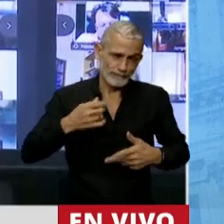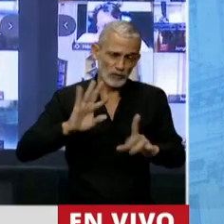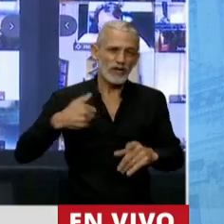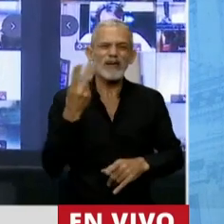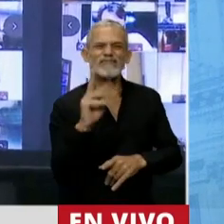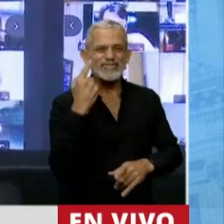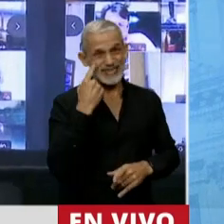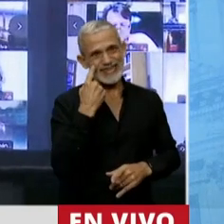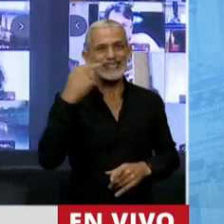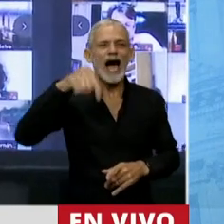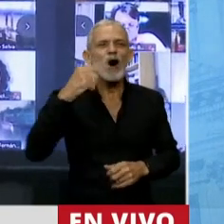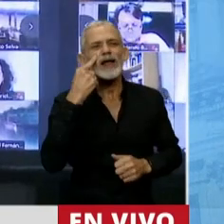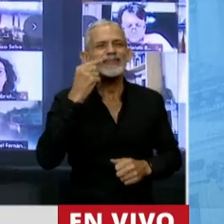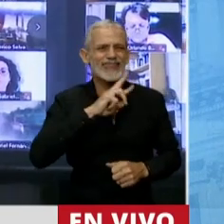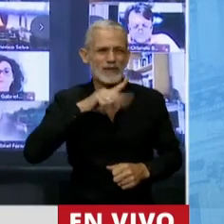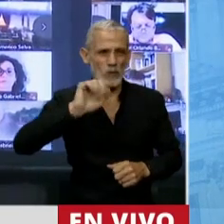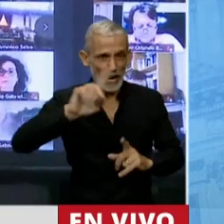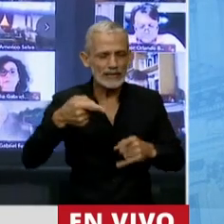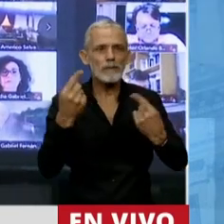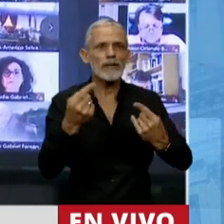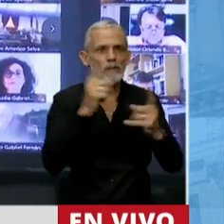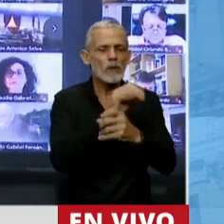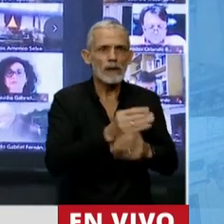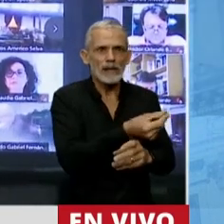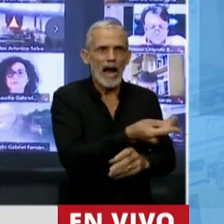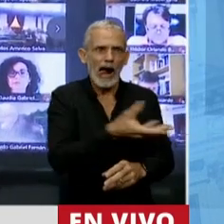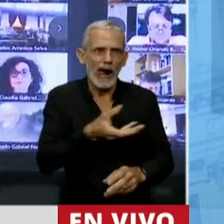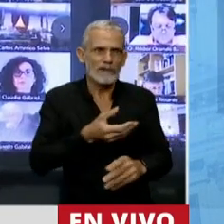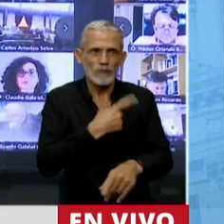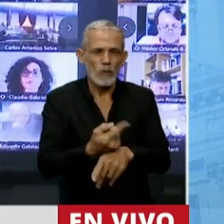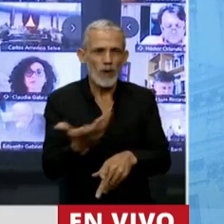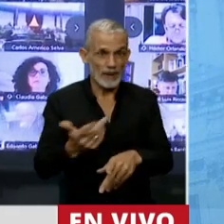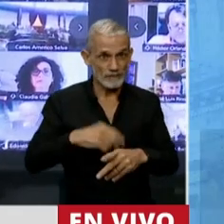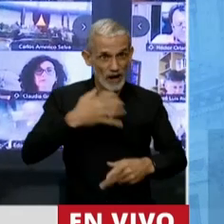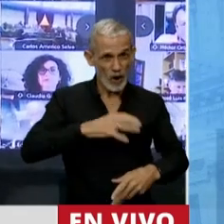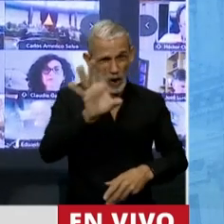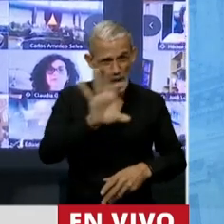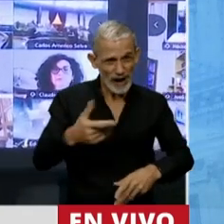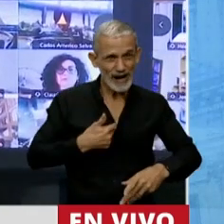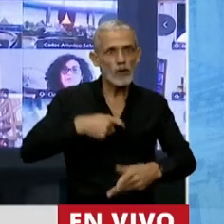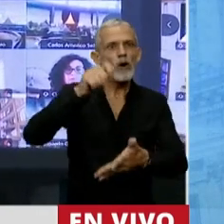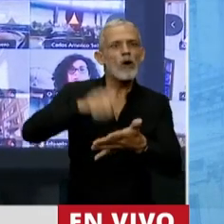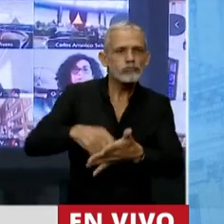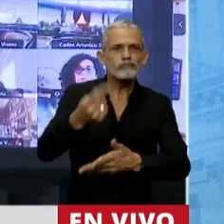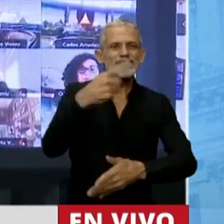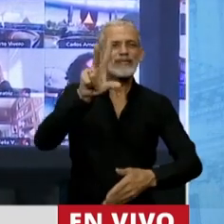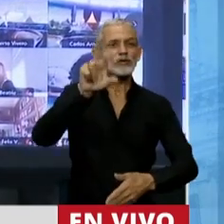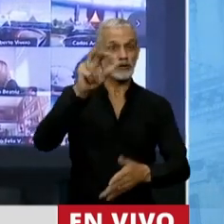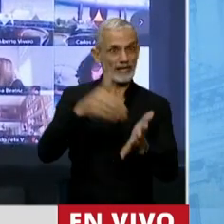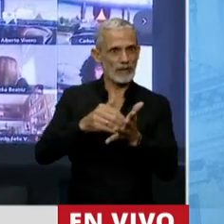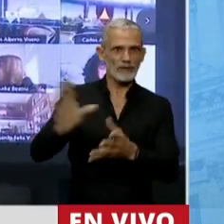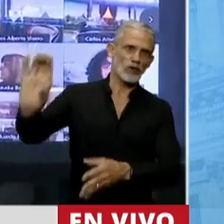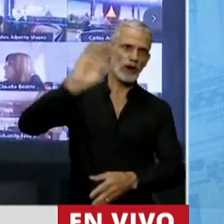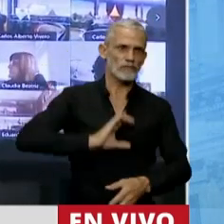fui viceintendente y hoy le pasa a la intendenta actual. Pero ahora el gobernador esta misma semana acaba de firmar un convenio con el BID para recibir 130 millones